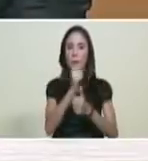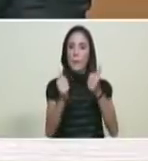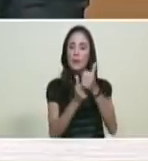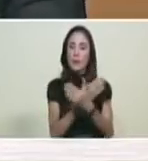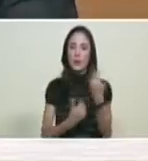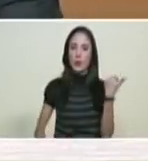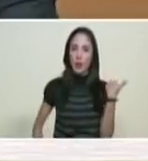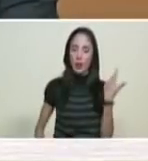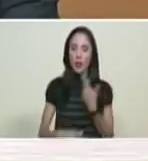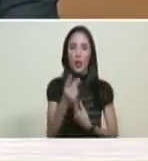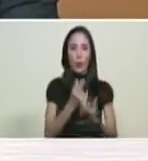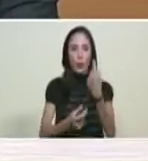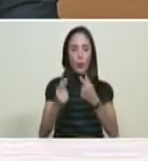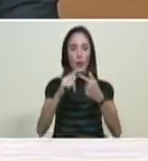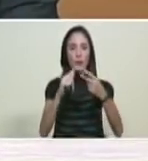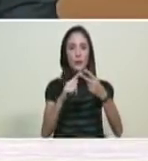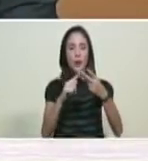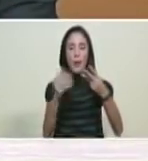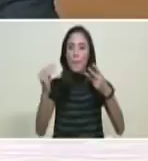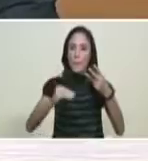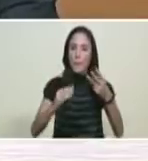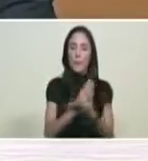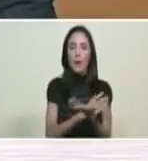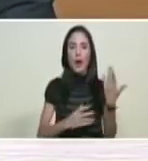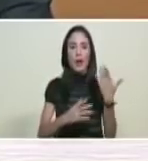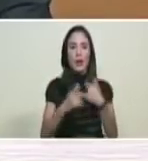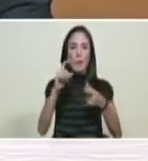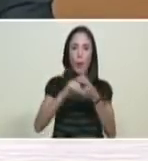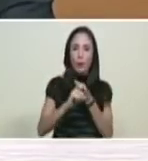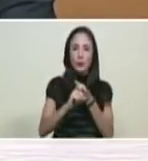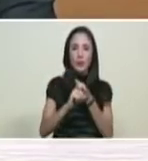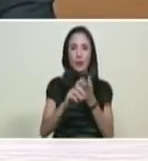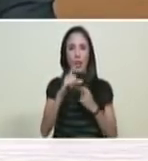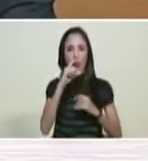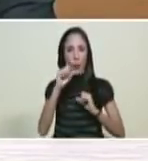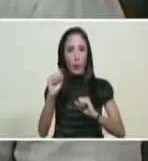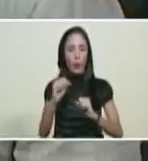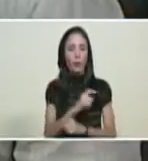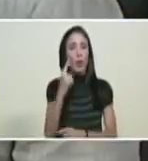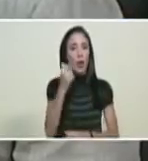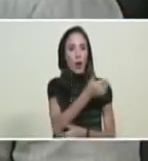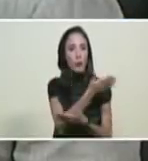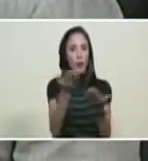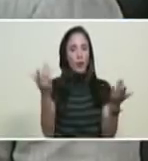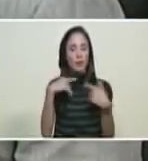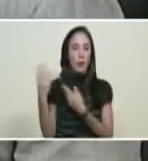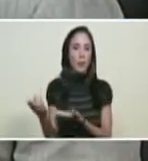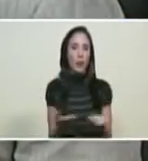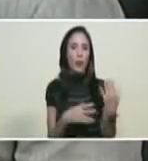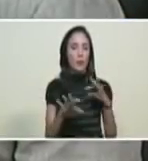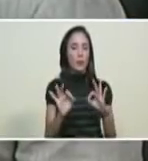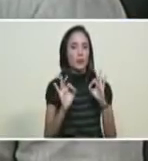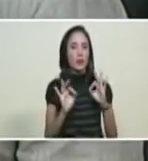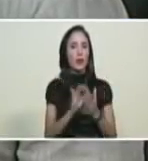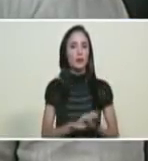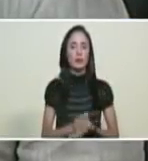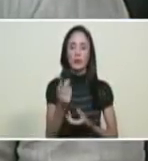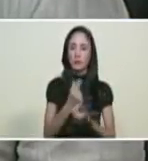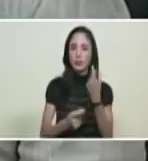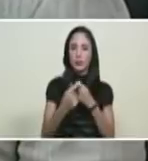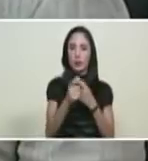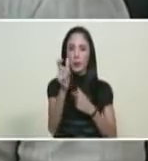primera combatiente, a nuestros invitados especiales, inversionistas, extranjeros y